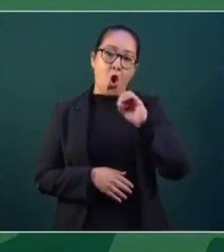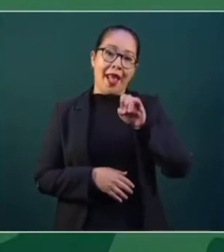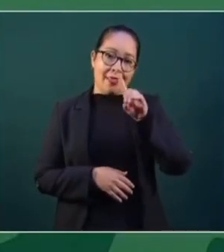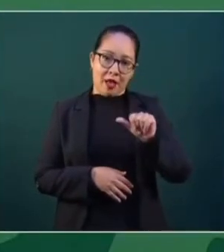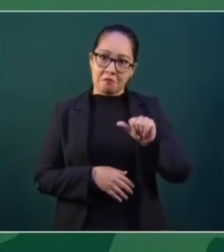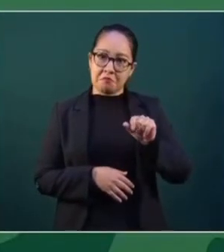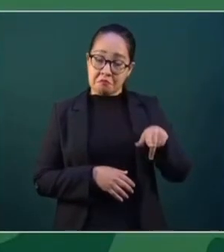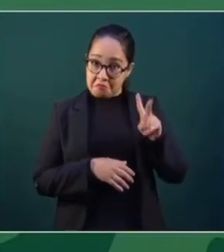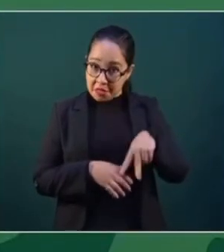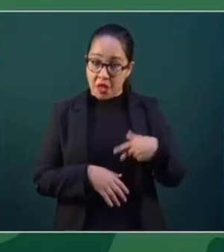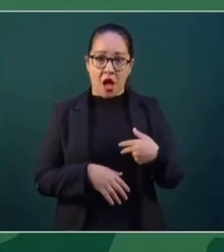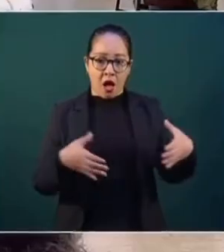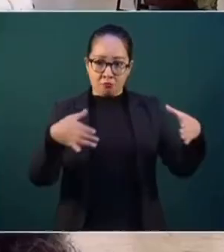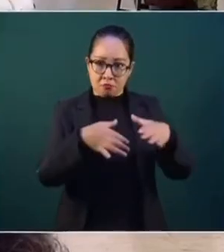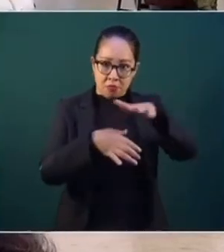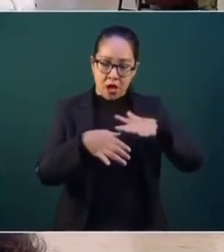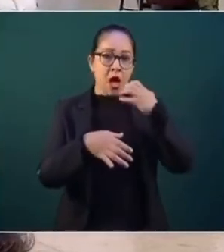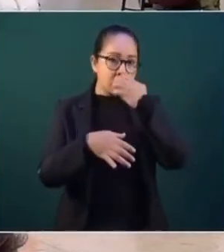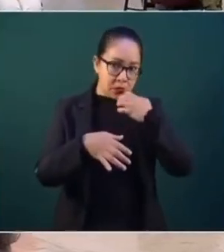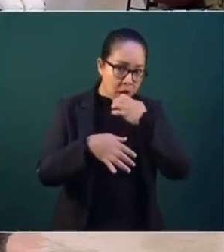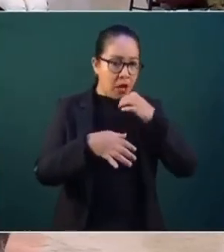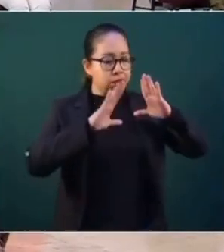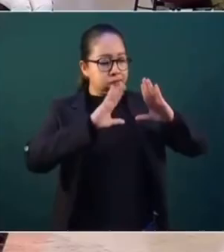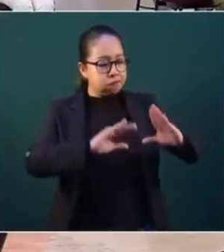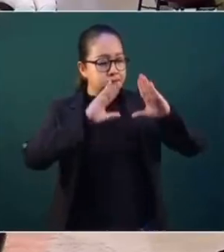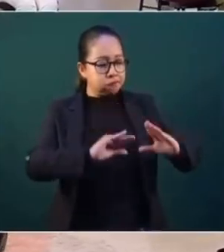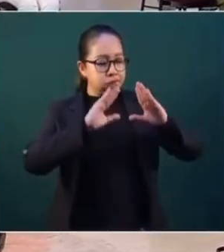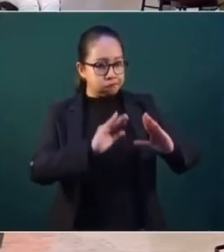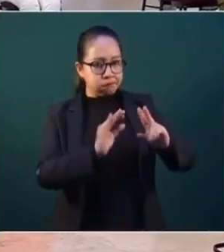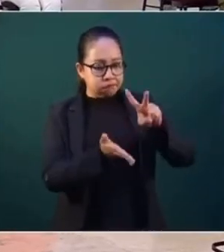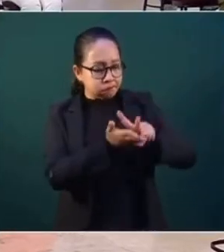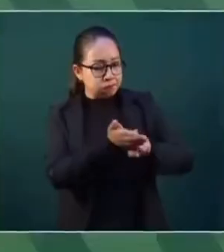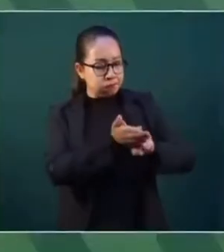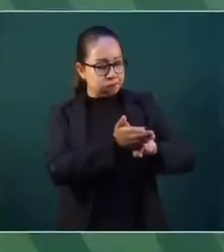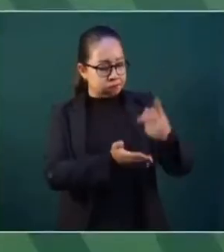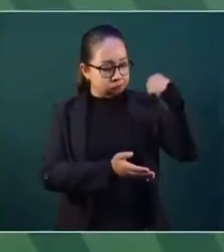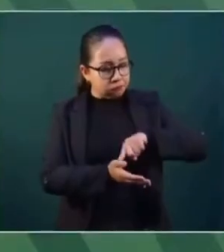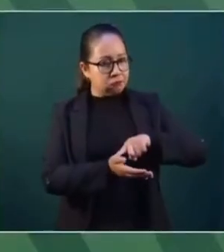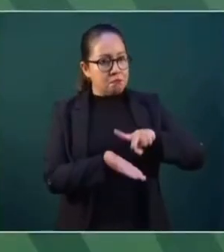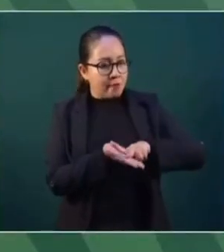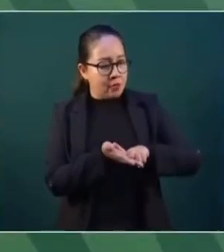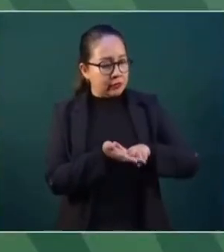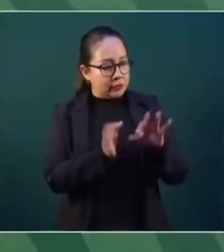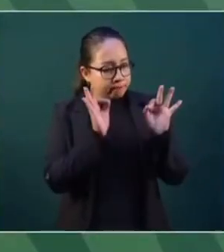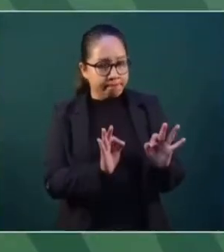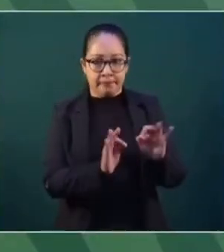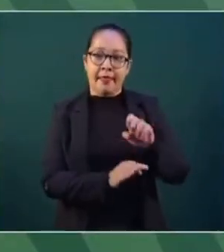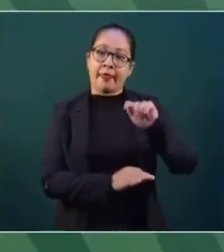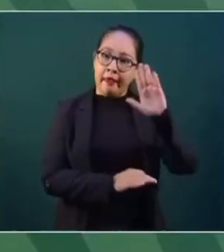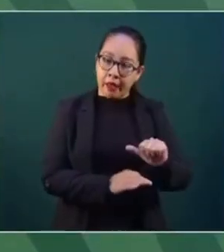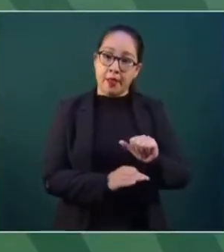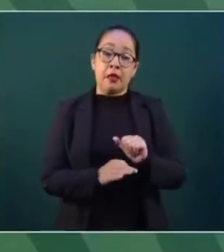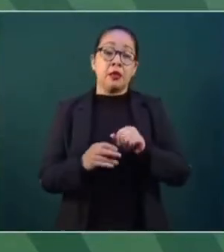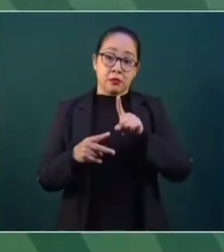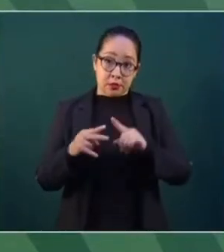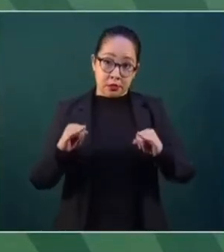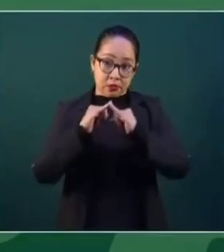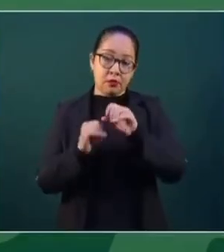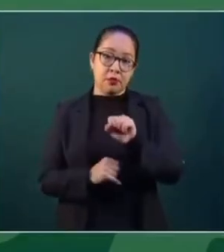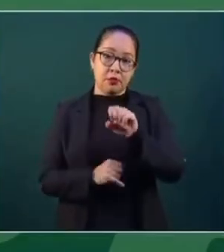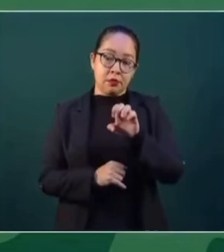formación profesional, ética, tanto en la Secretaría de Marina como en la Secretaría de la Defensa.